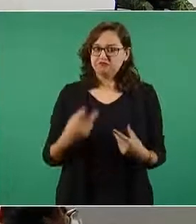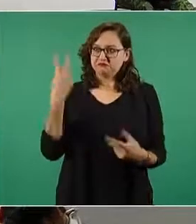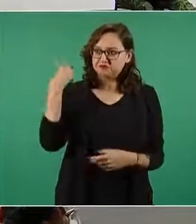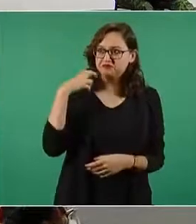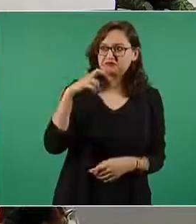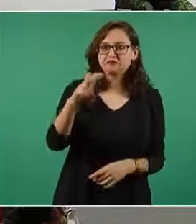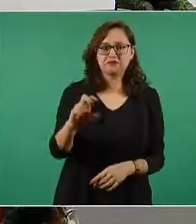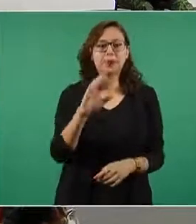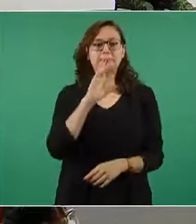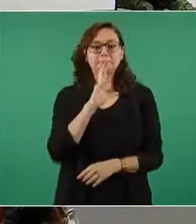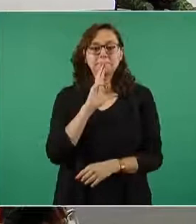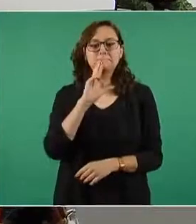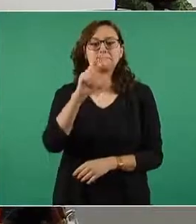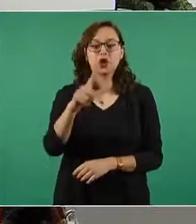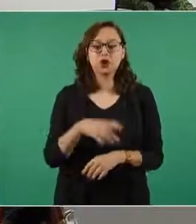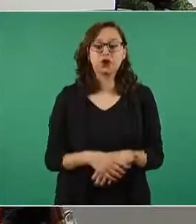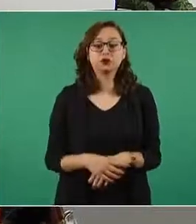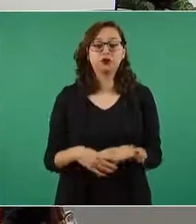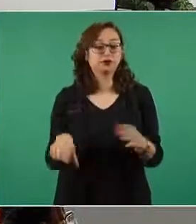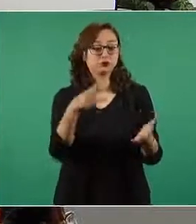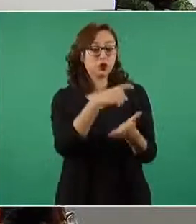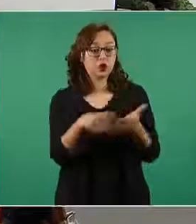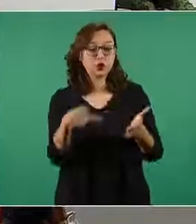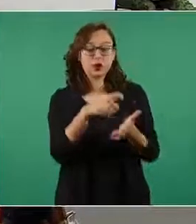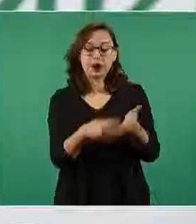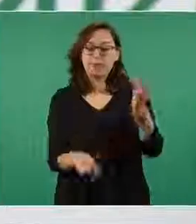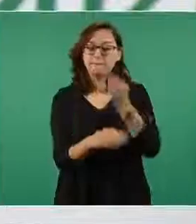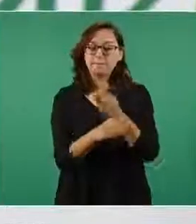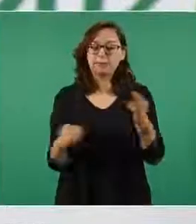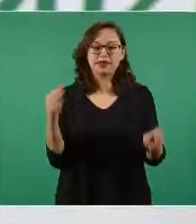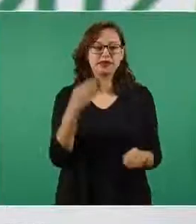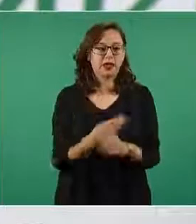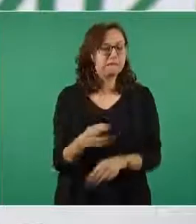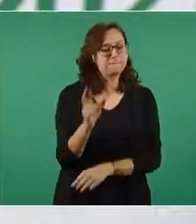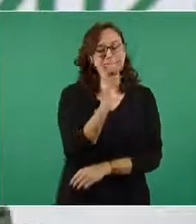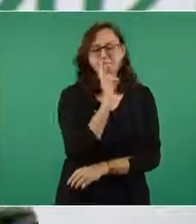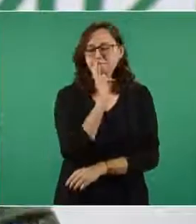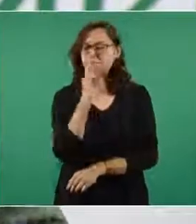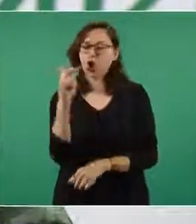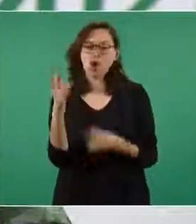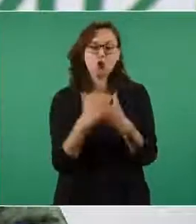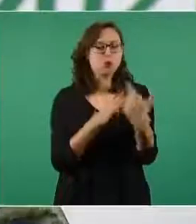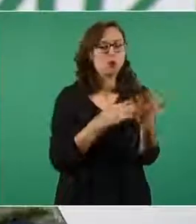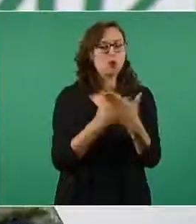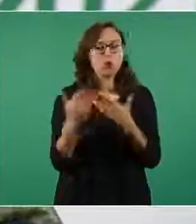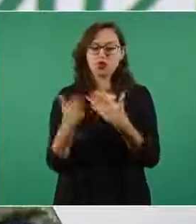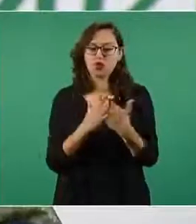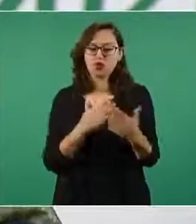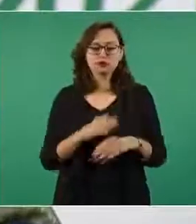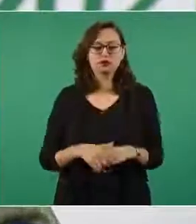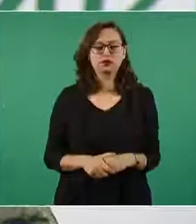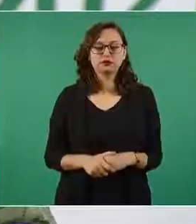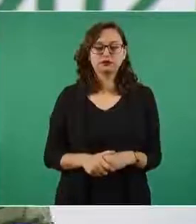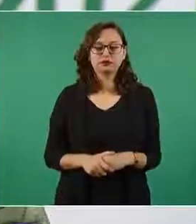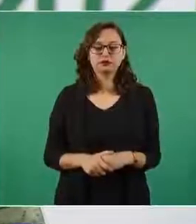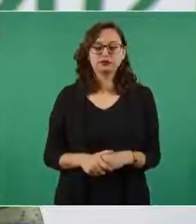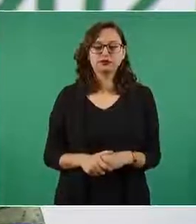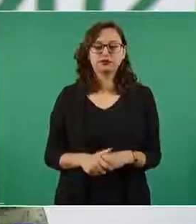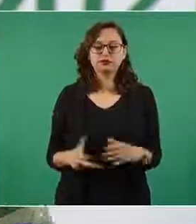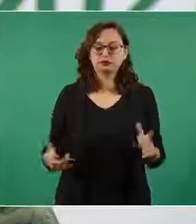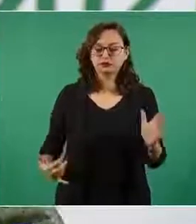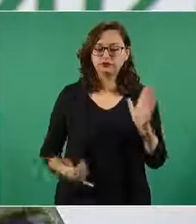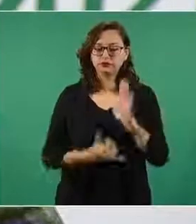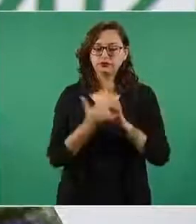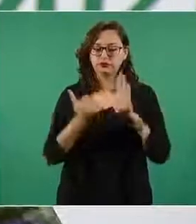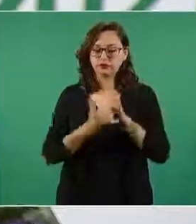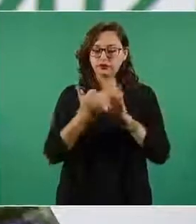equipos como los que están dotados los mejores aeropuertos del mundo la construcción ha sido acompañada por